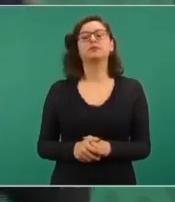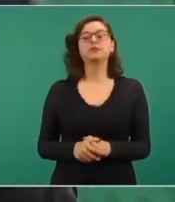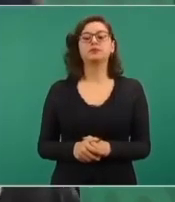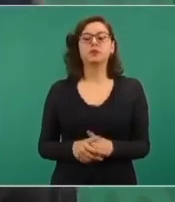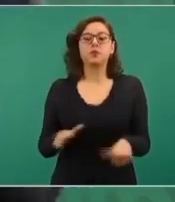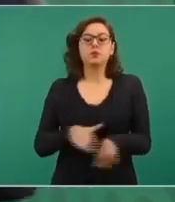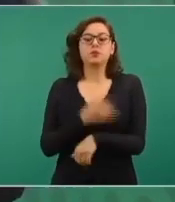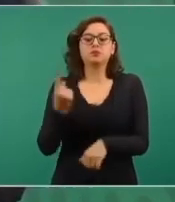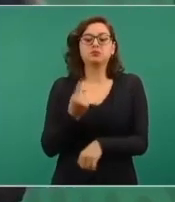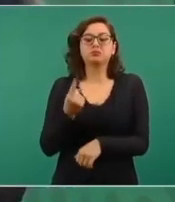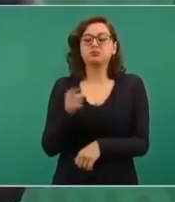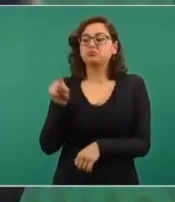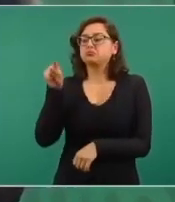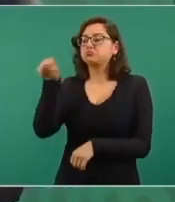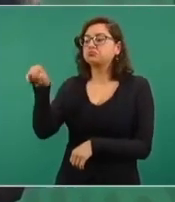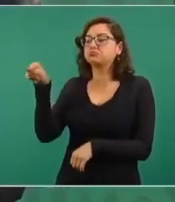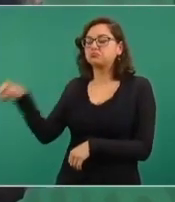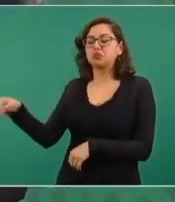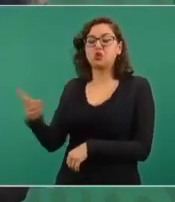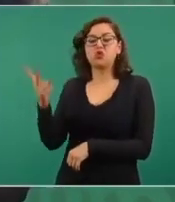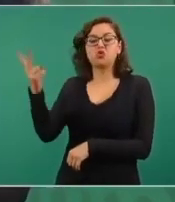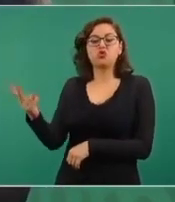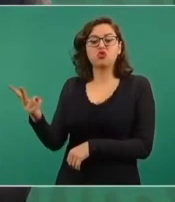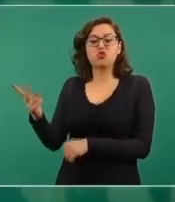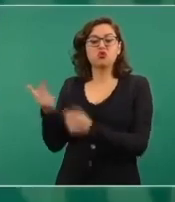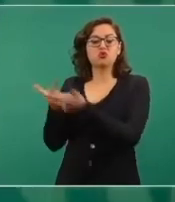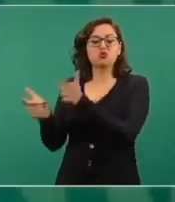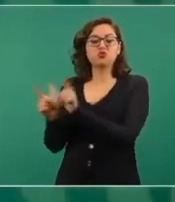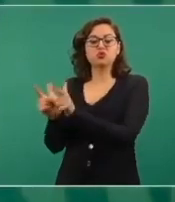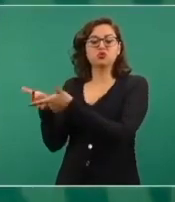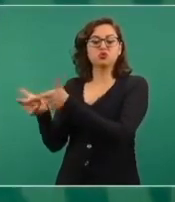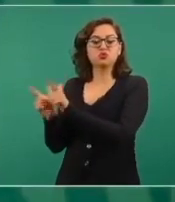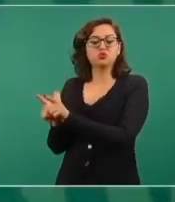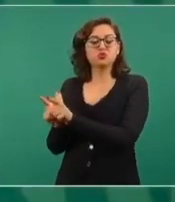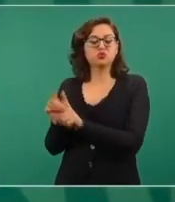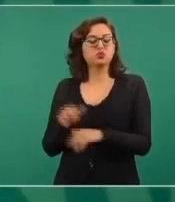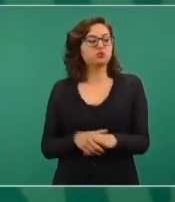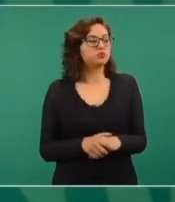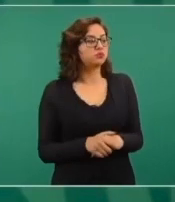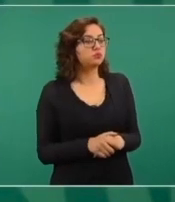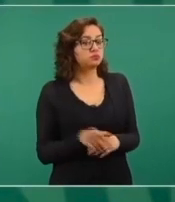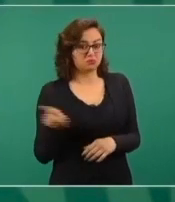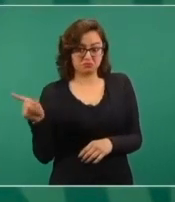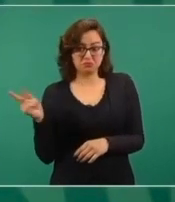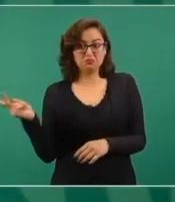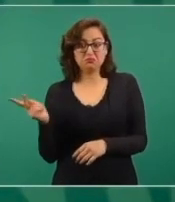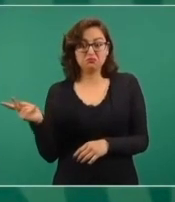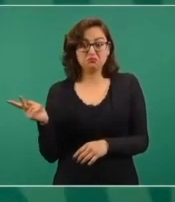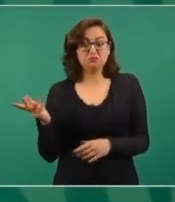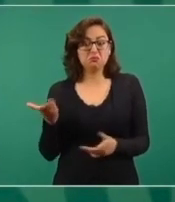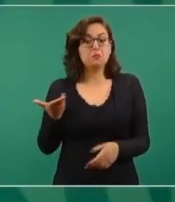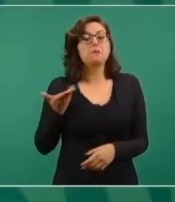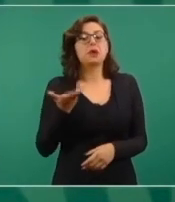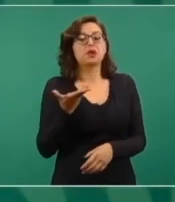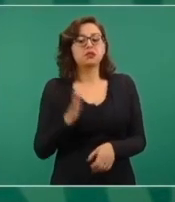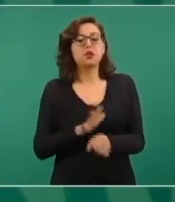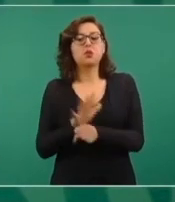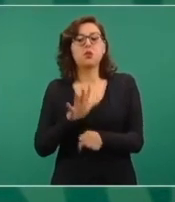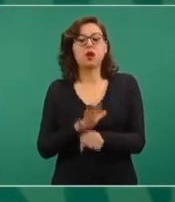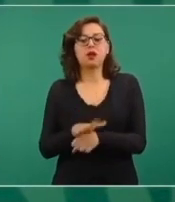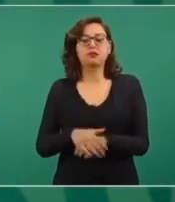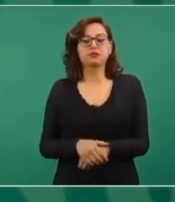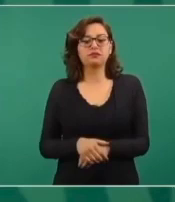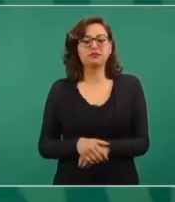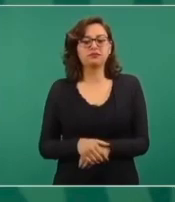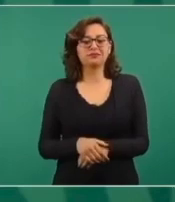otros, ¿qué nos pedirían?, que no